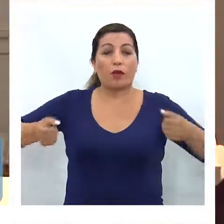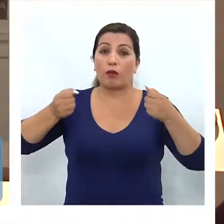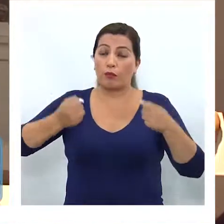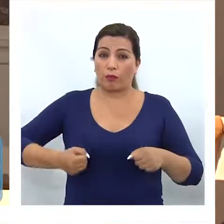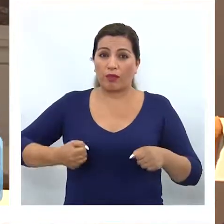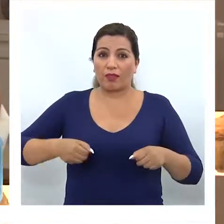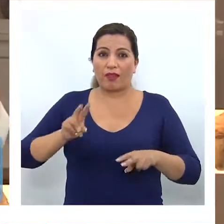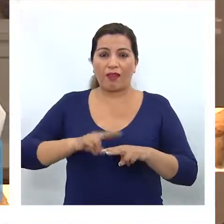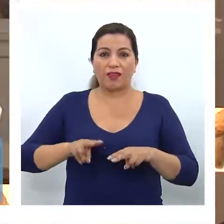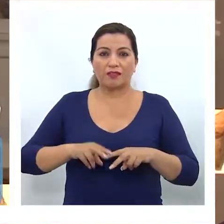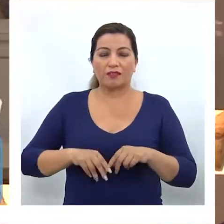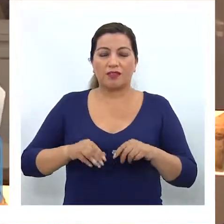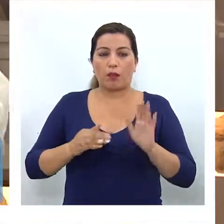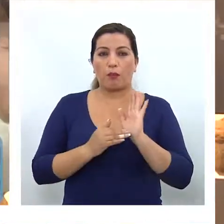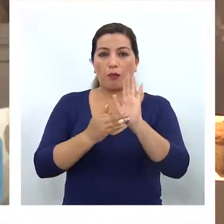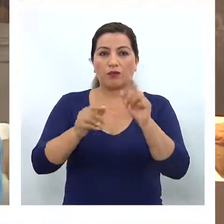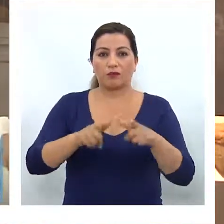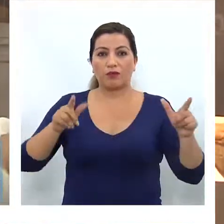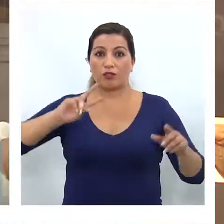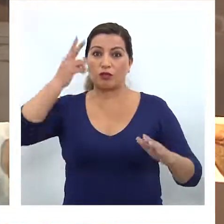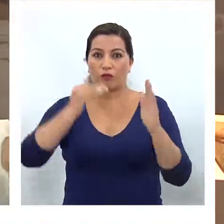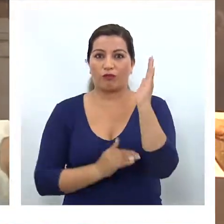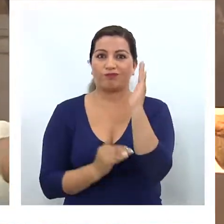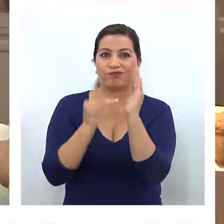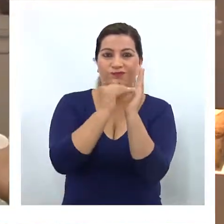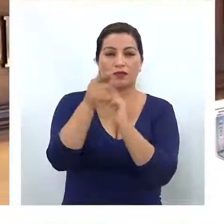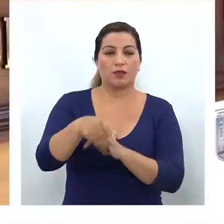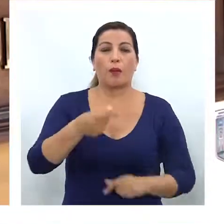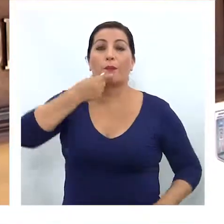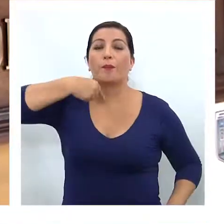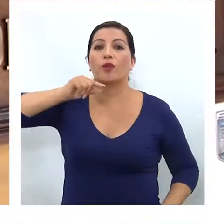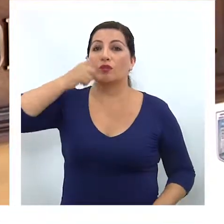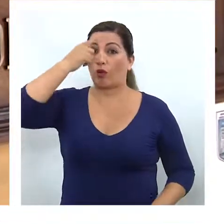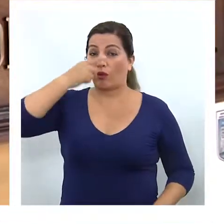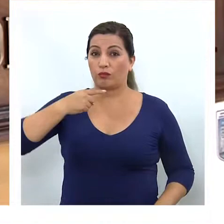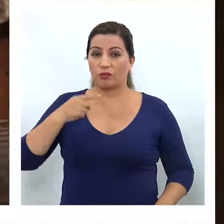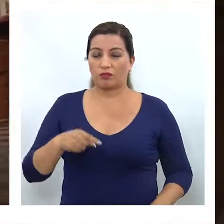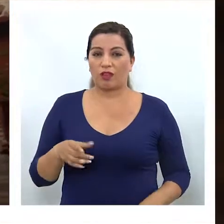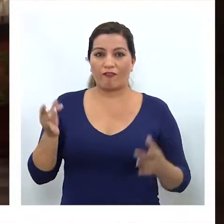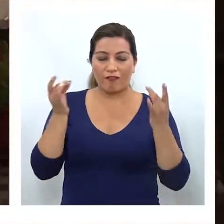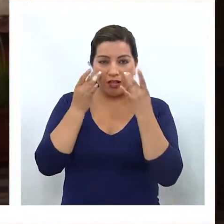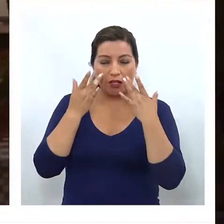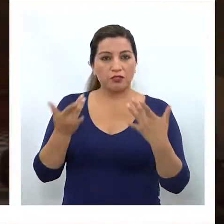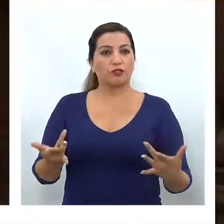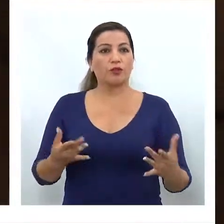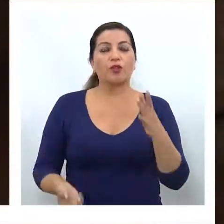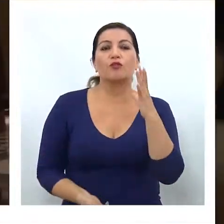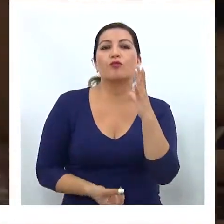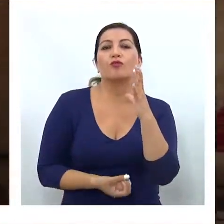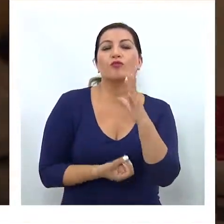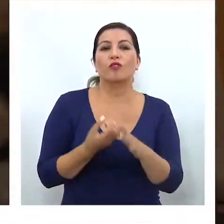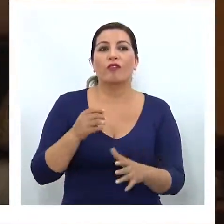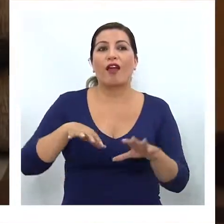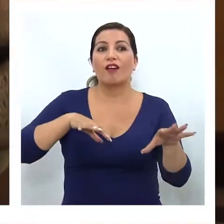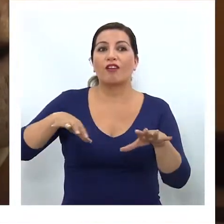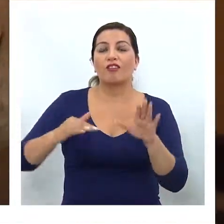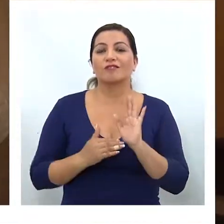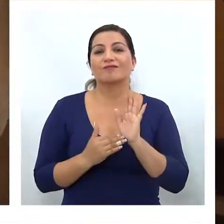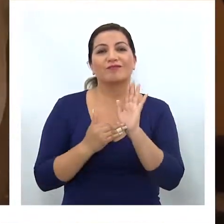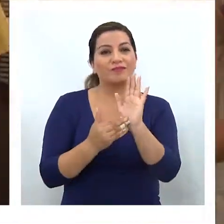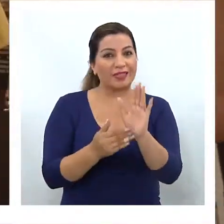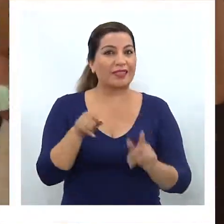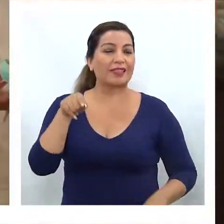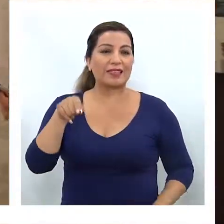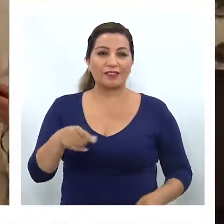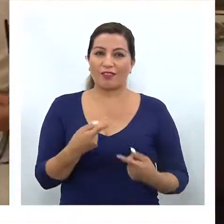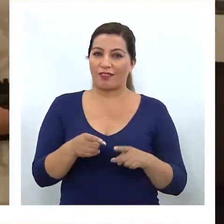edificio para poder también ampliar las exhibiciones a un segundo piso. Prontamente, el Museo Regional sorprenderá a los visitantes con nuevas piezas